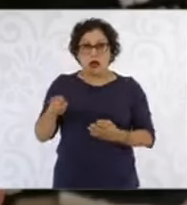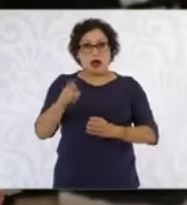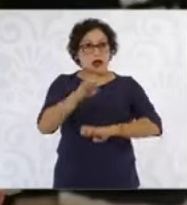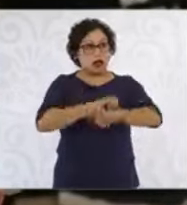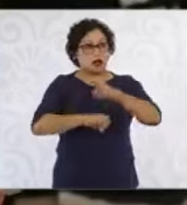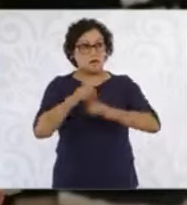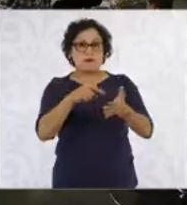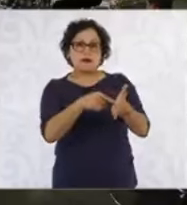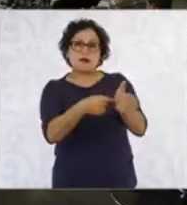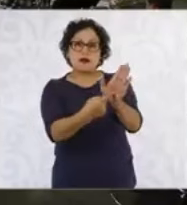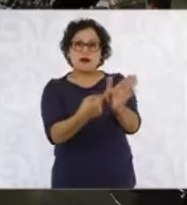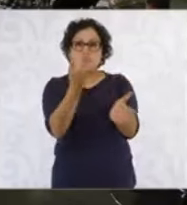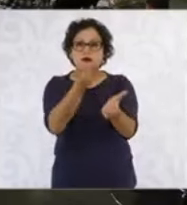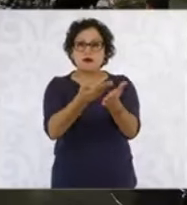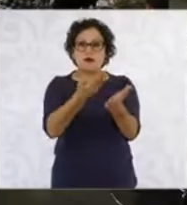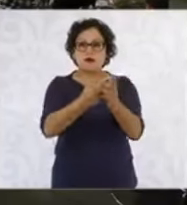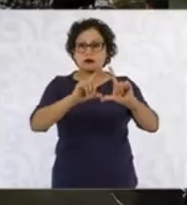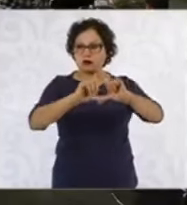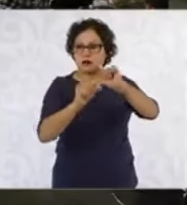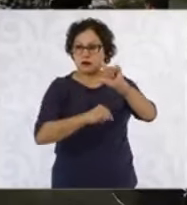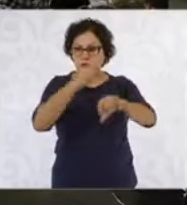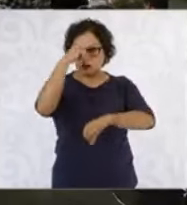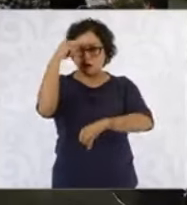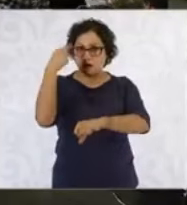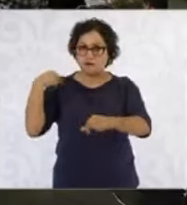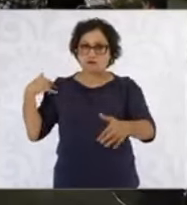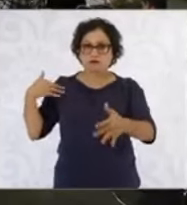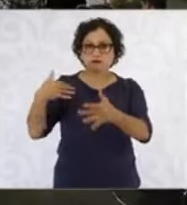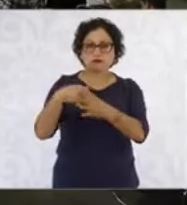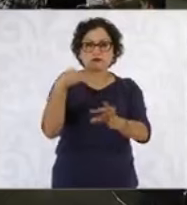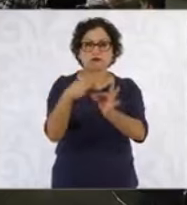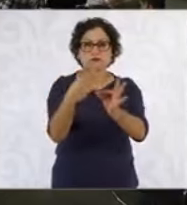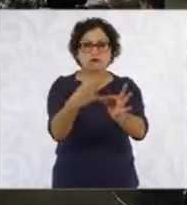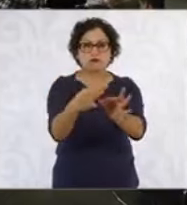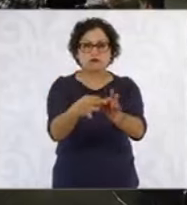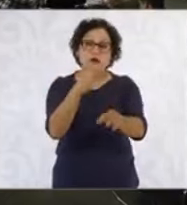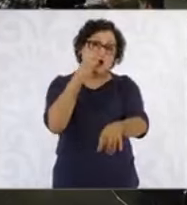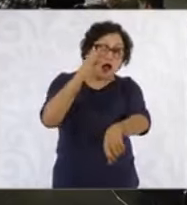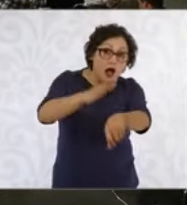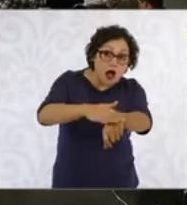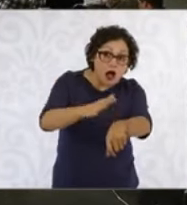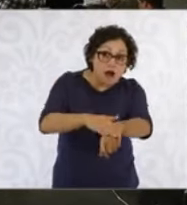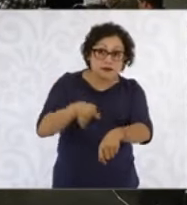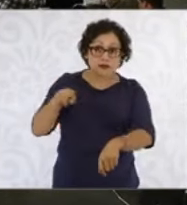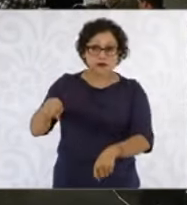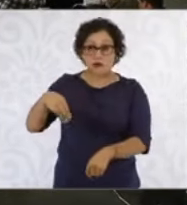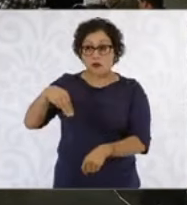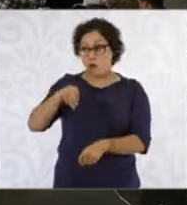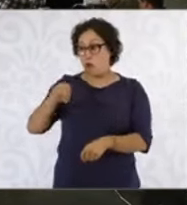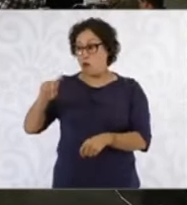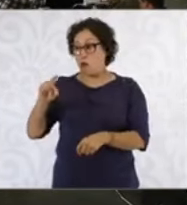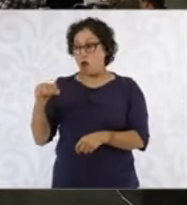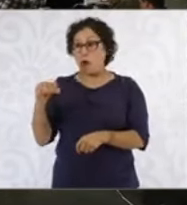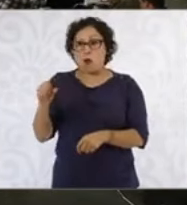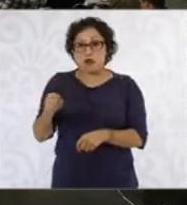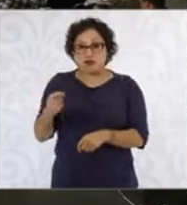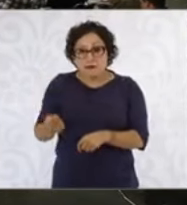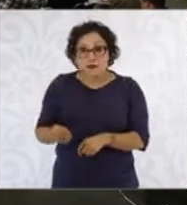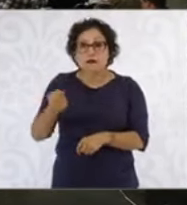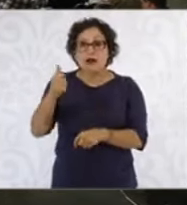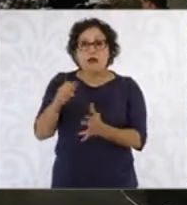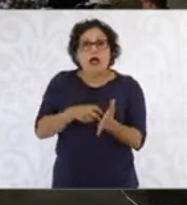estabilidad macroeconómica? Por cierto, presidenta, no es la primera vez que Moody's realiza cambios en su